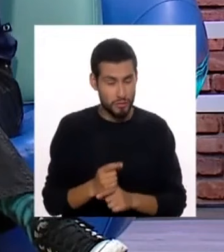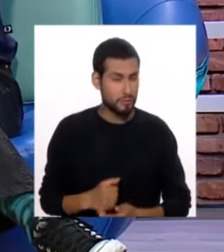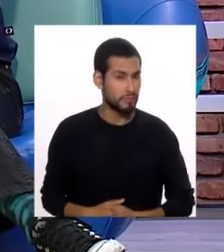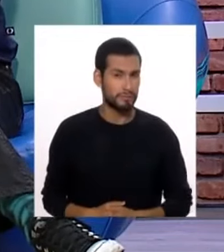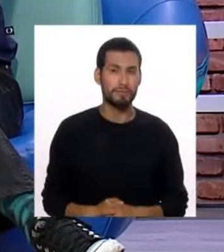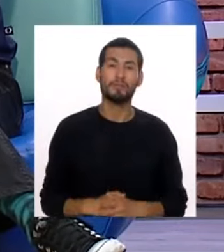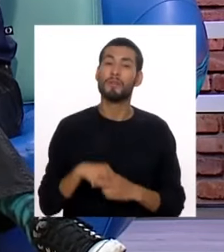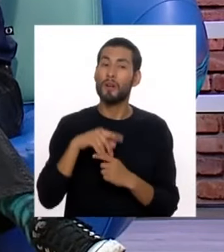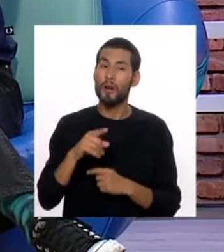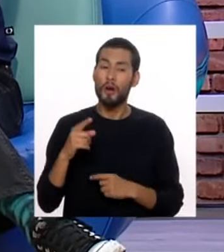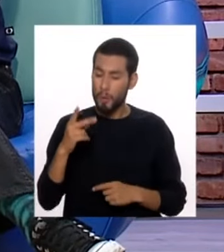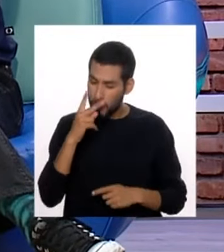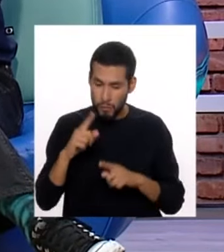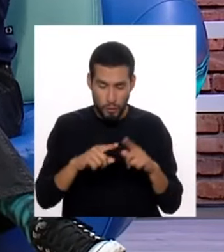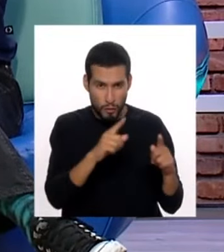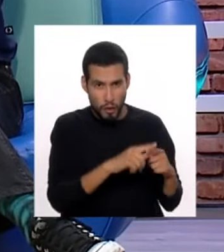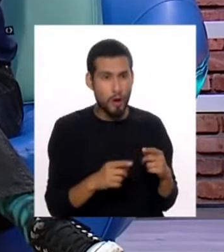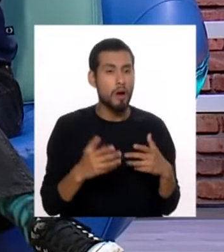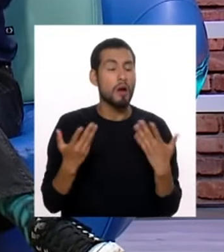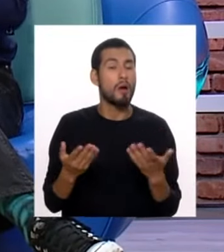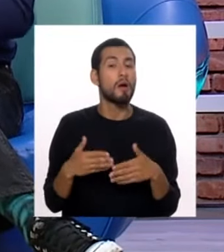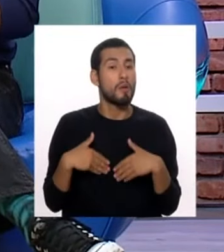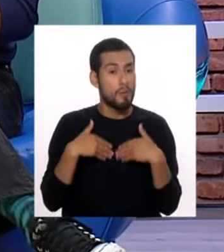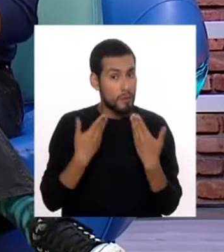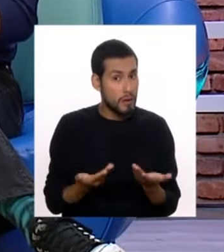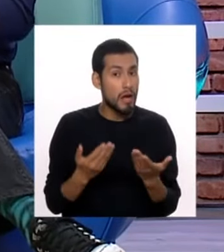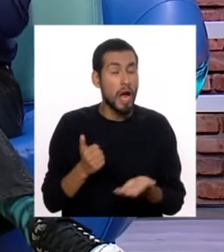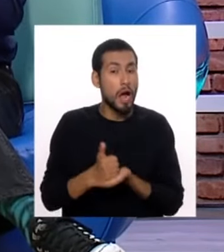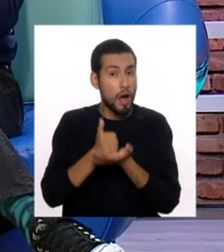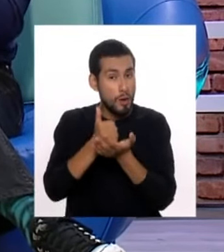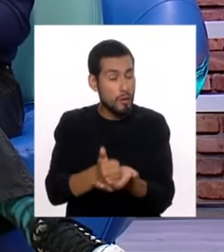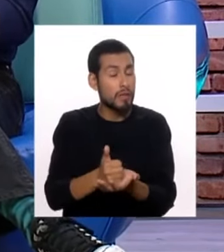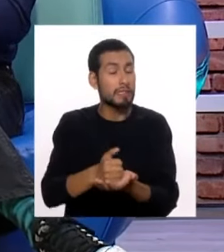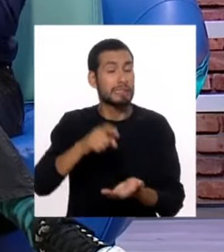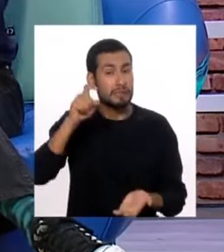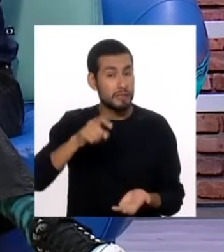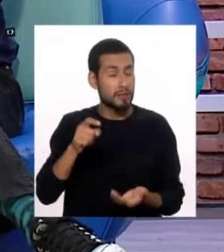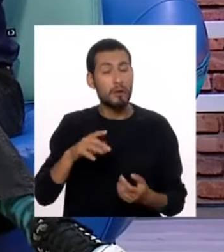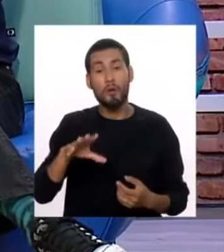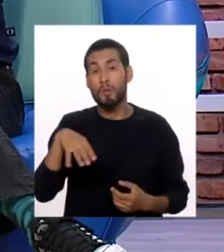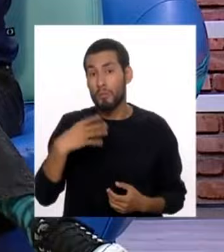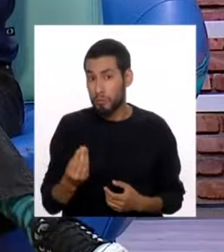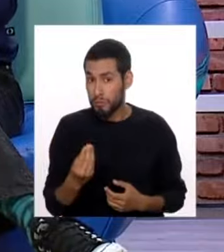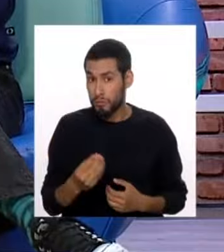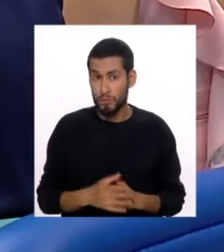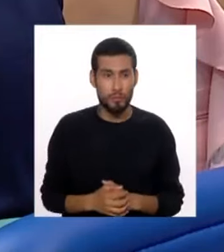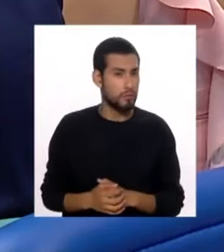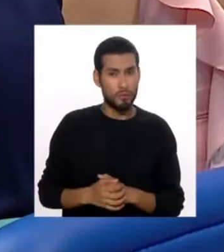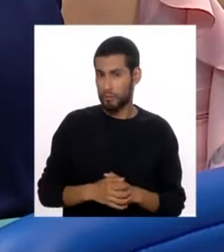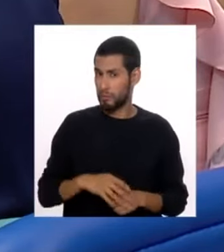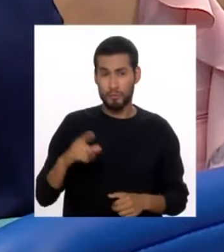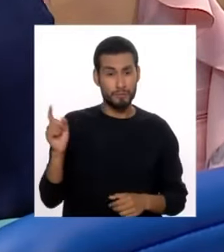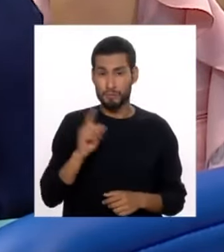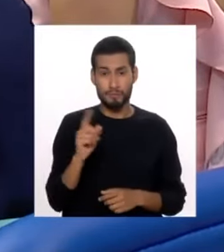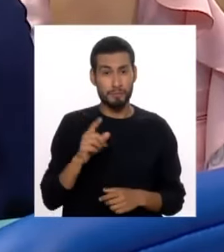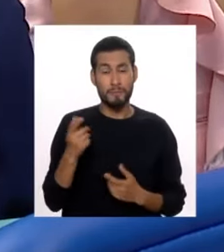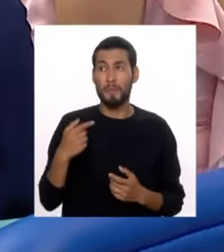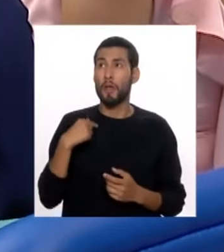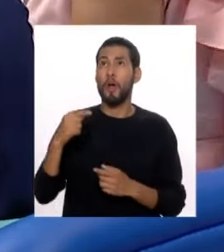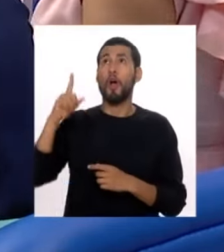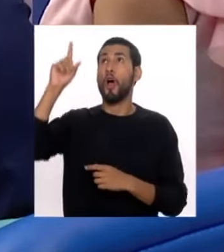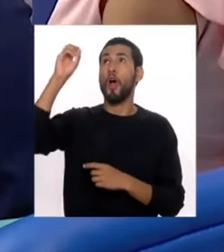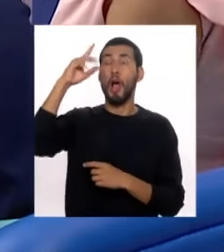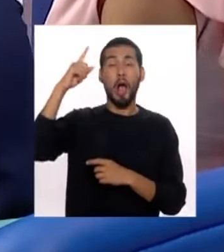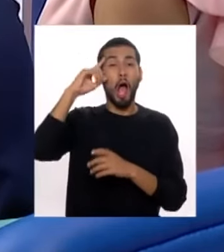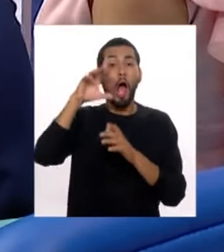Buscar los canales para que puedas recibir la ayuda necesaria, porque no vamos a tapar el suelo con un